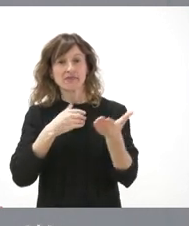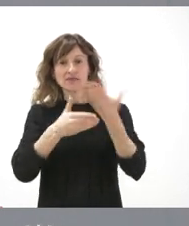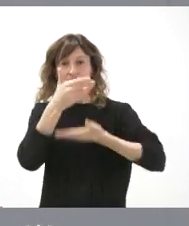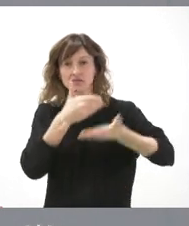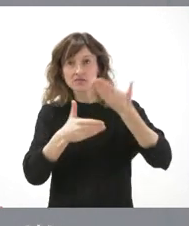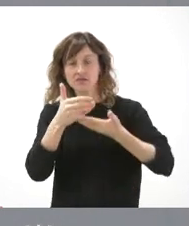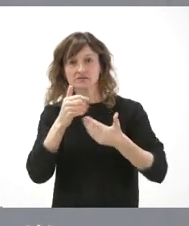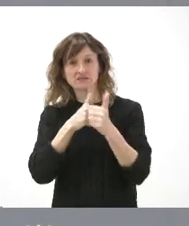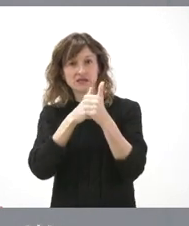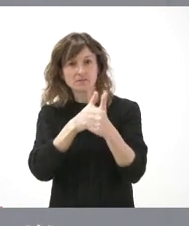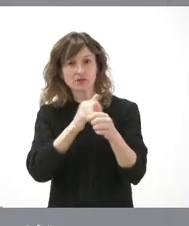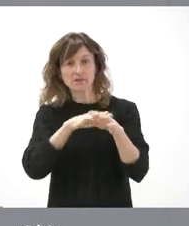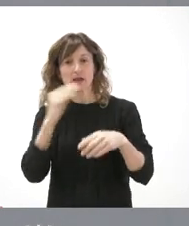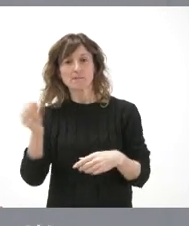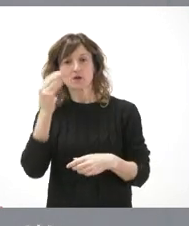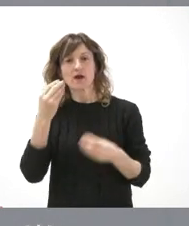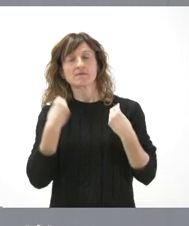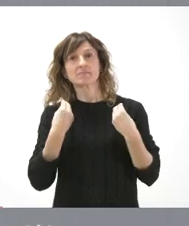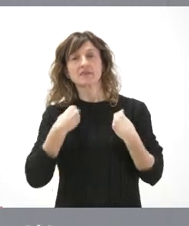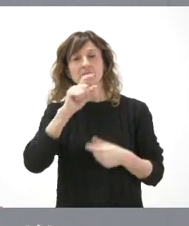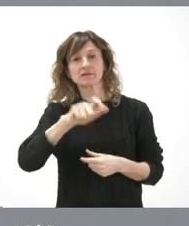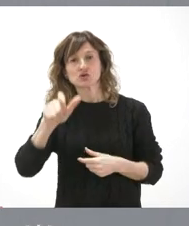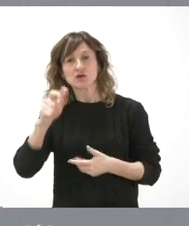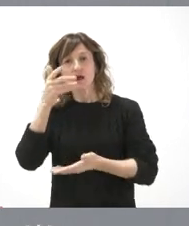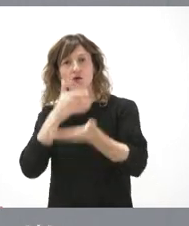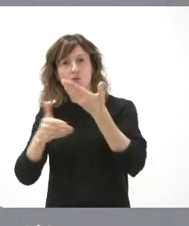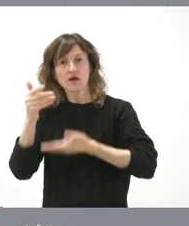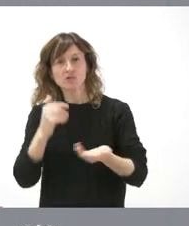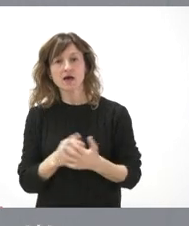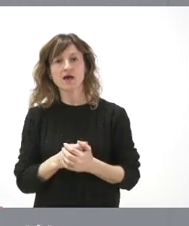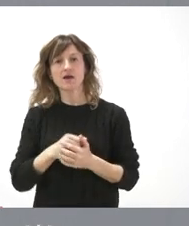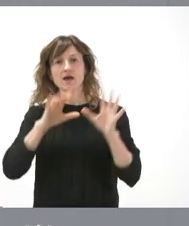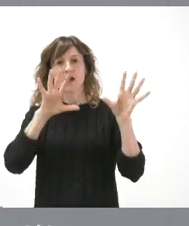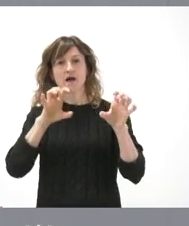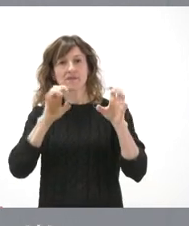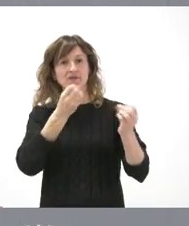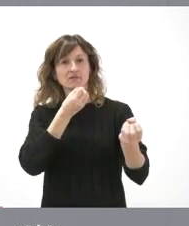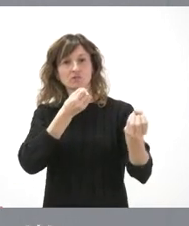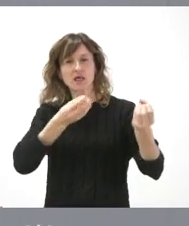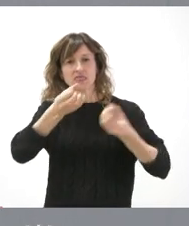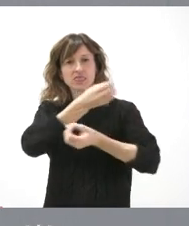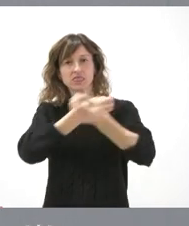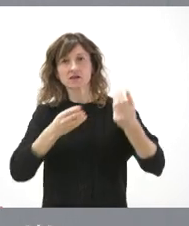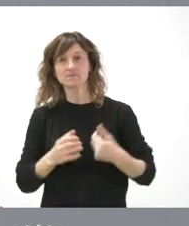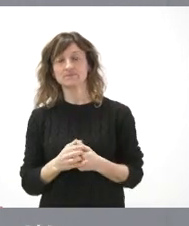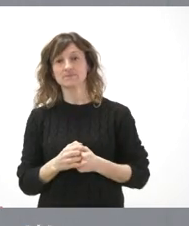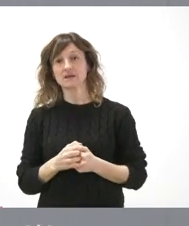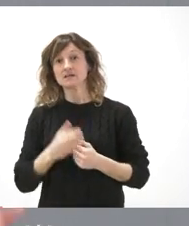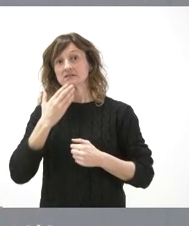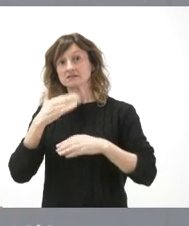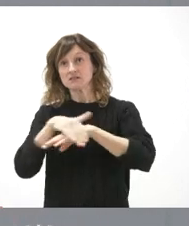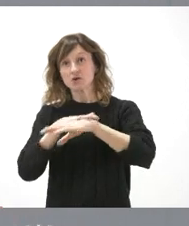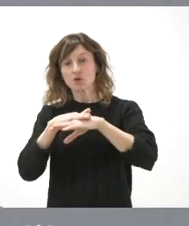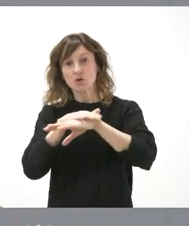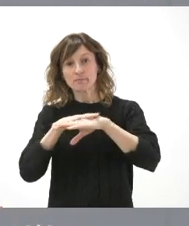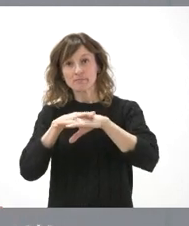De seguir mejorando la vida de la gente, de seguir colaborando, de seguir aprendiendo unos de otros. Oye, que el Gobierno sería